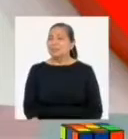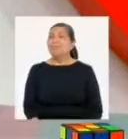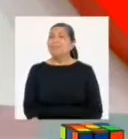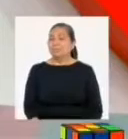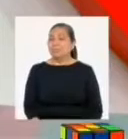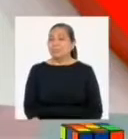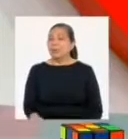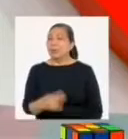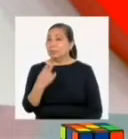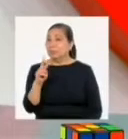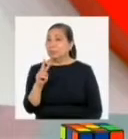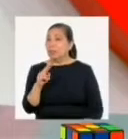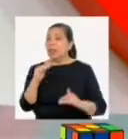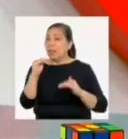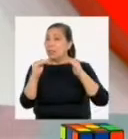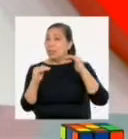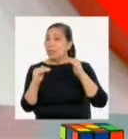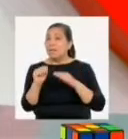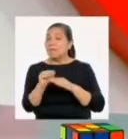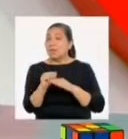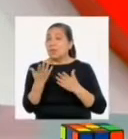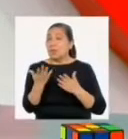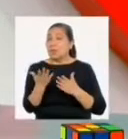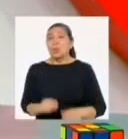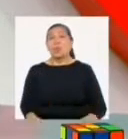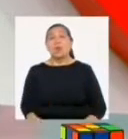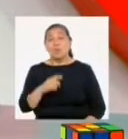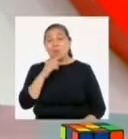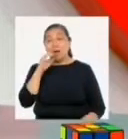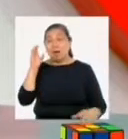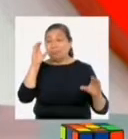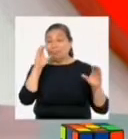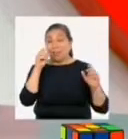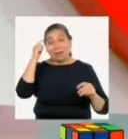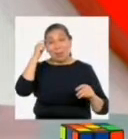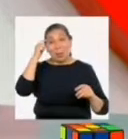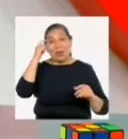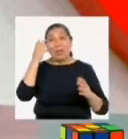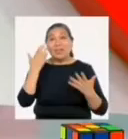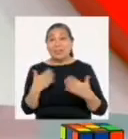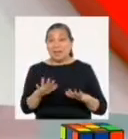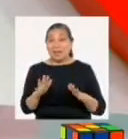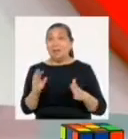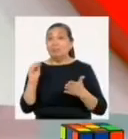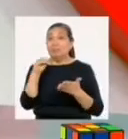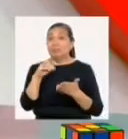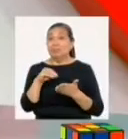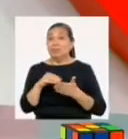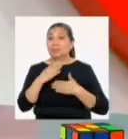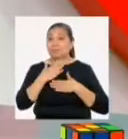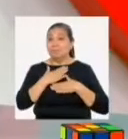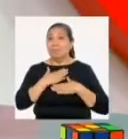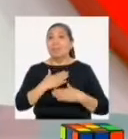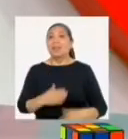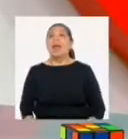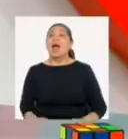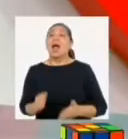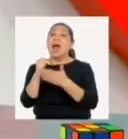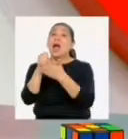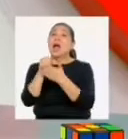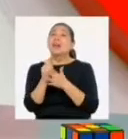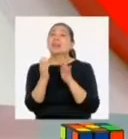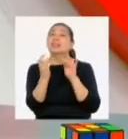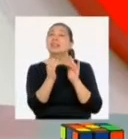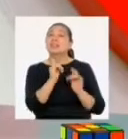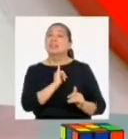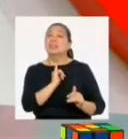Por eso el detector de desigualdad que fabricó tu amiga científica, y que ya está instalado en mí, ayudará